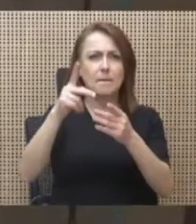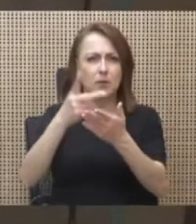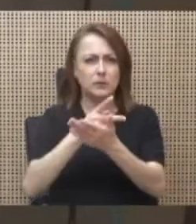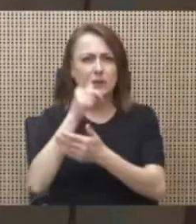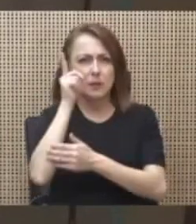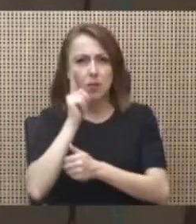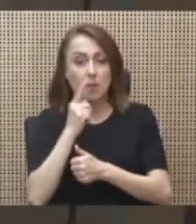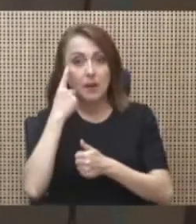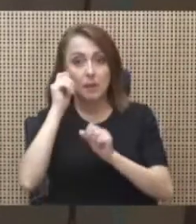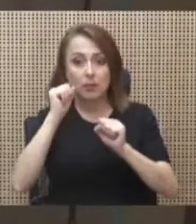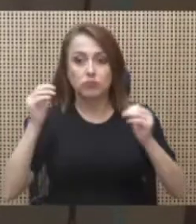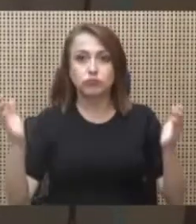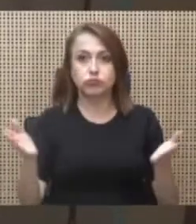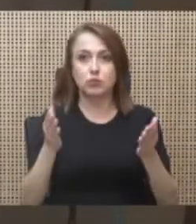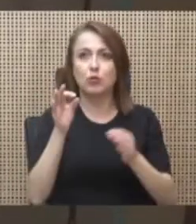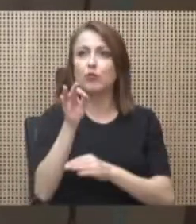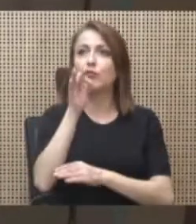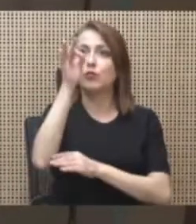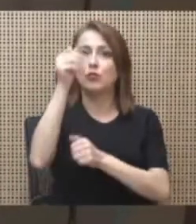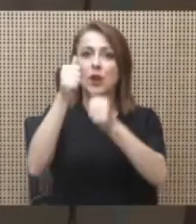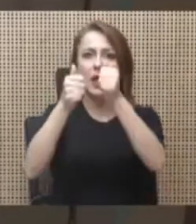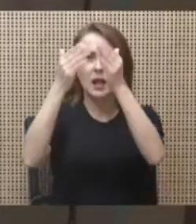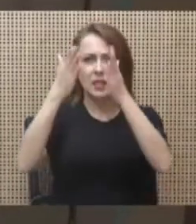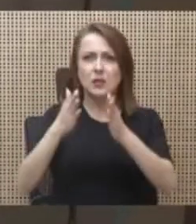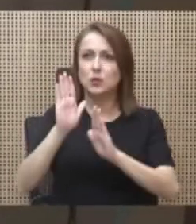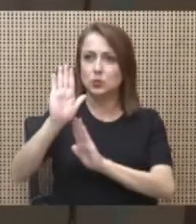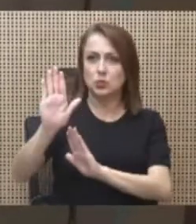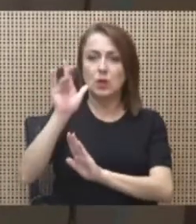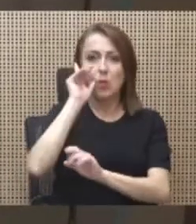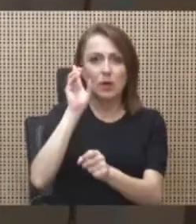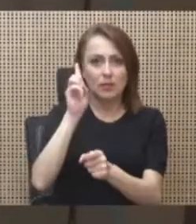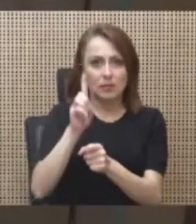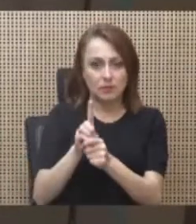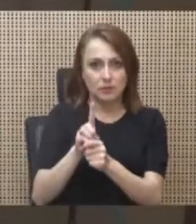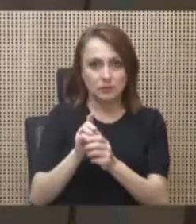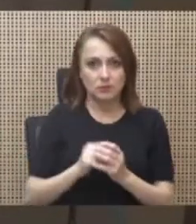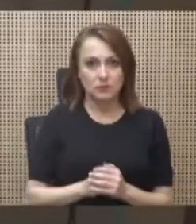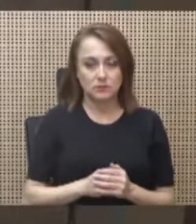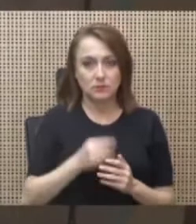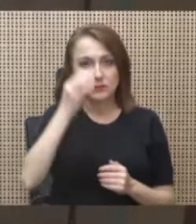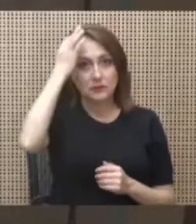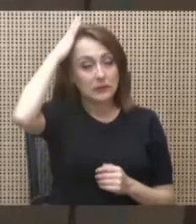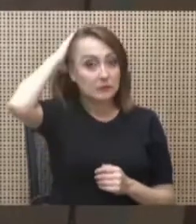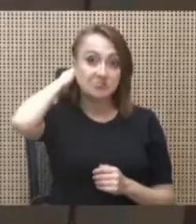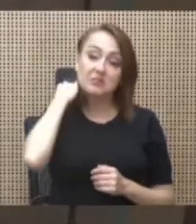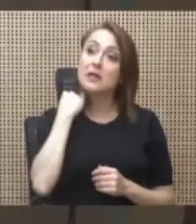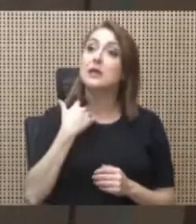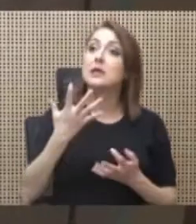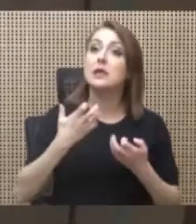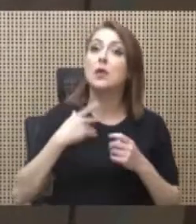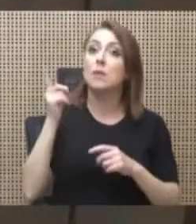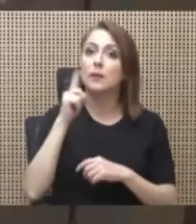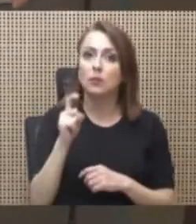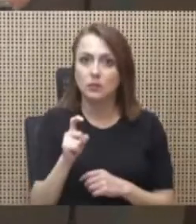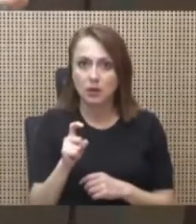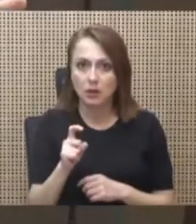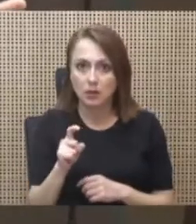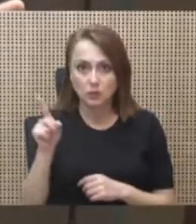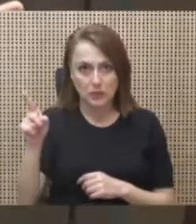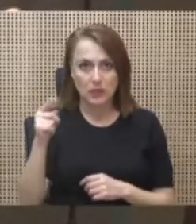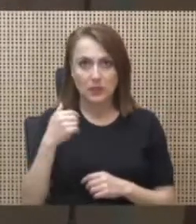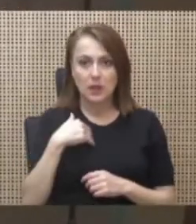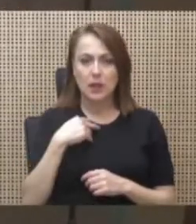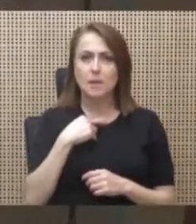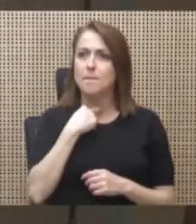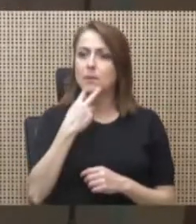Limón, para promocionar una futura candidatura suya a una diputación. Quiero preguntarle y aclarar, y bueno, usted tiene la